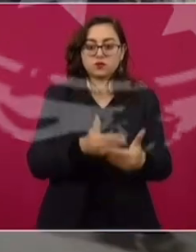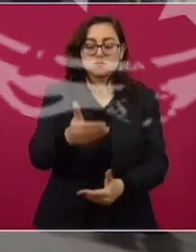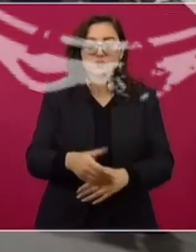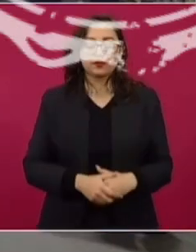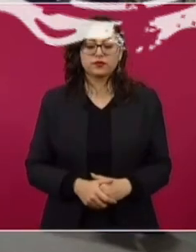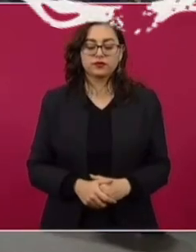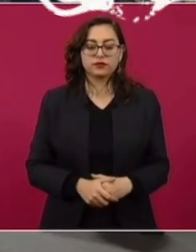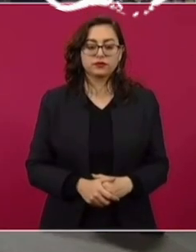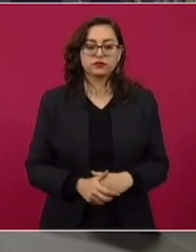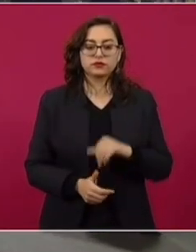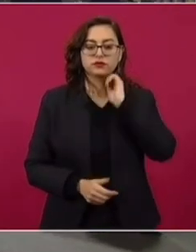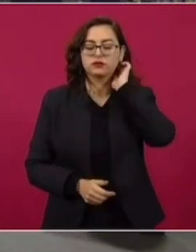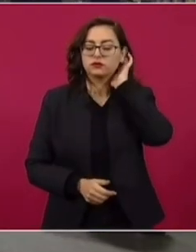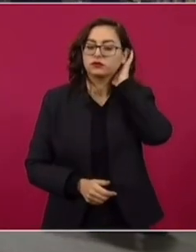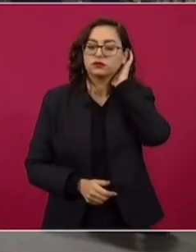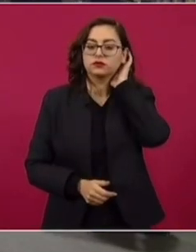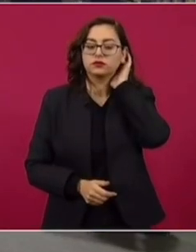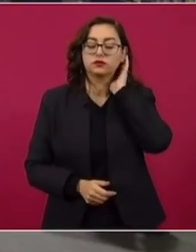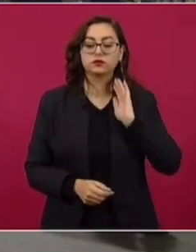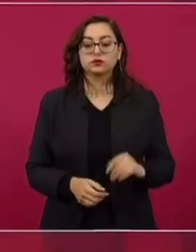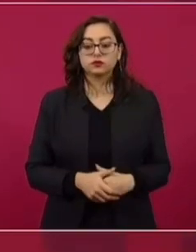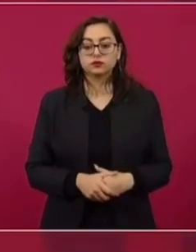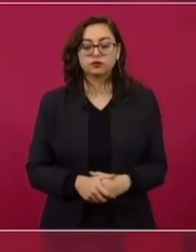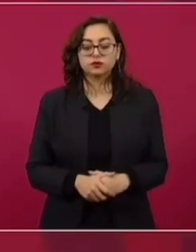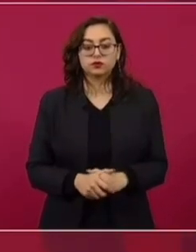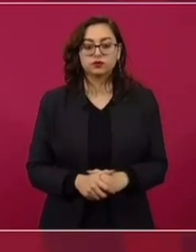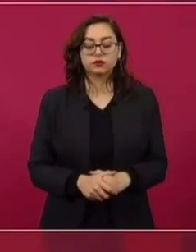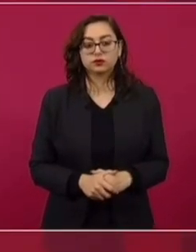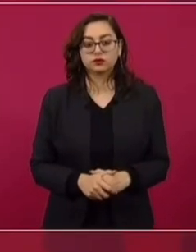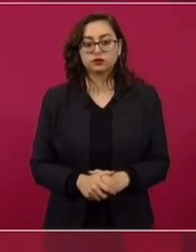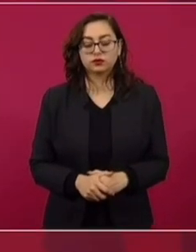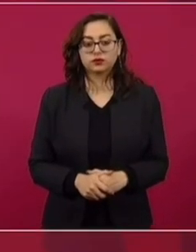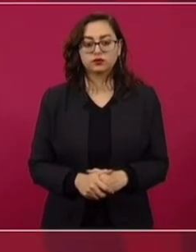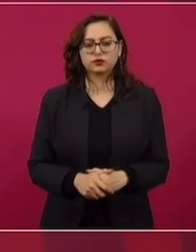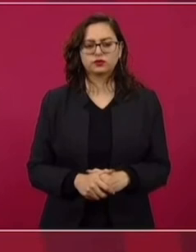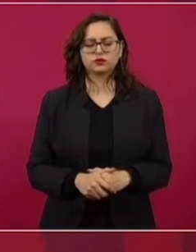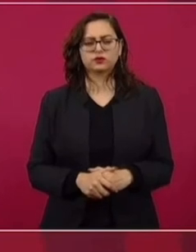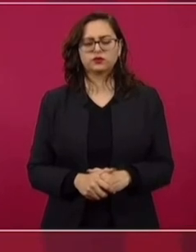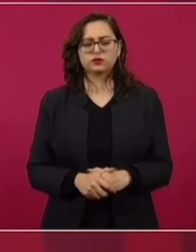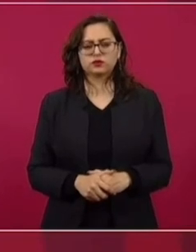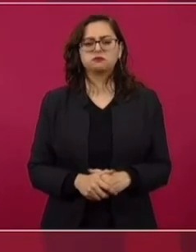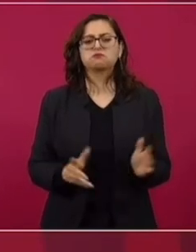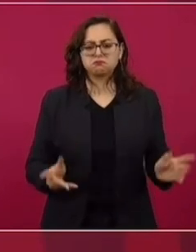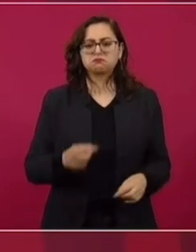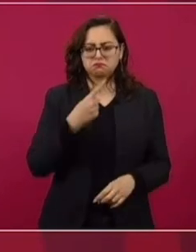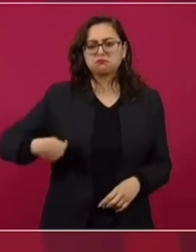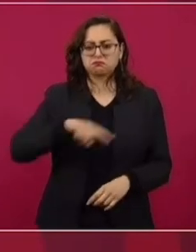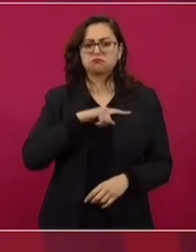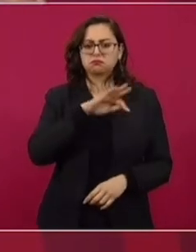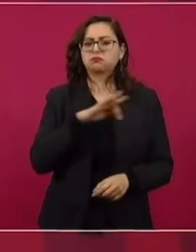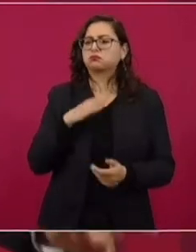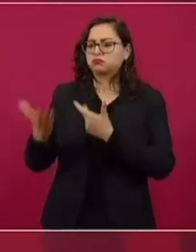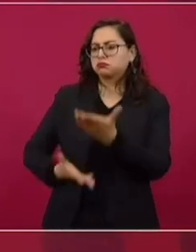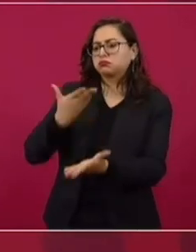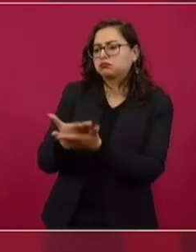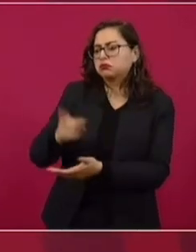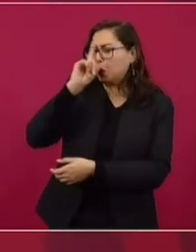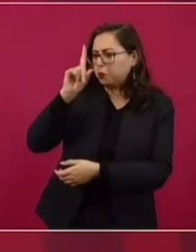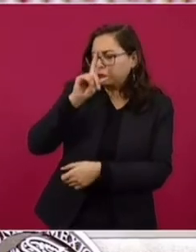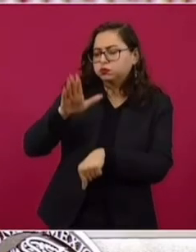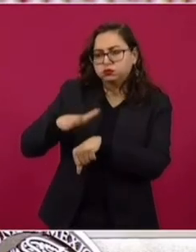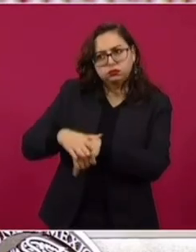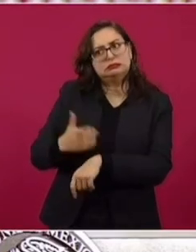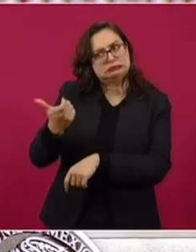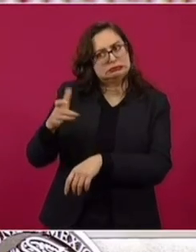Yo no descarto que nosotros le hagamos público una propuesta de un plan de austeridad, pero no está disasociado con la